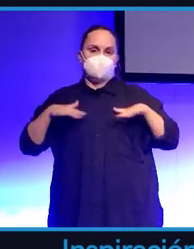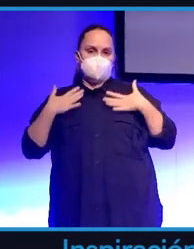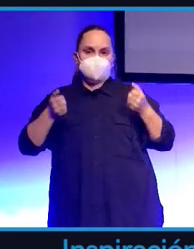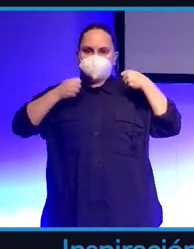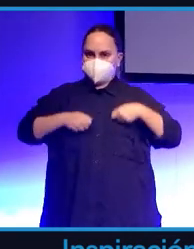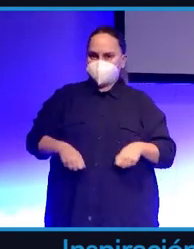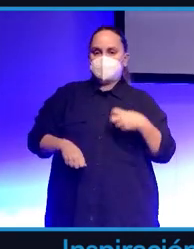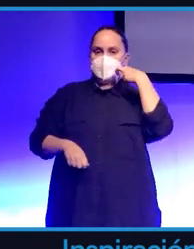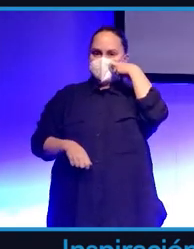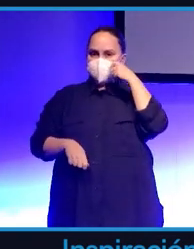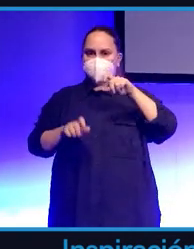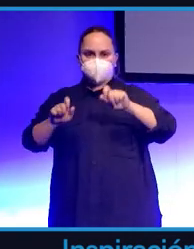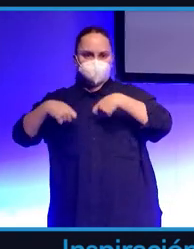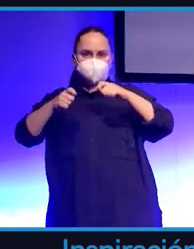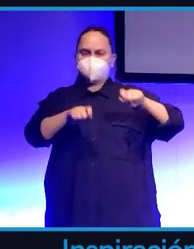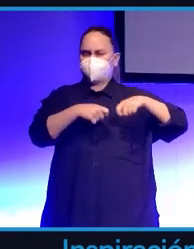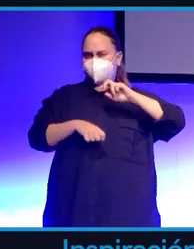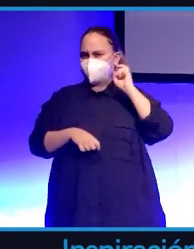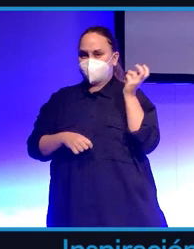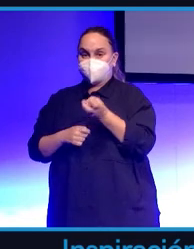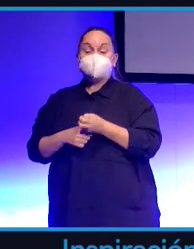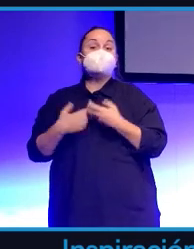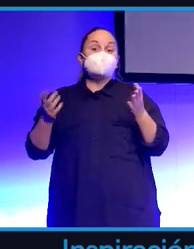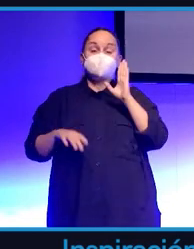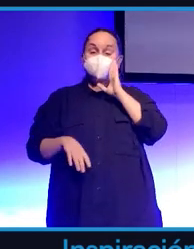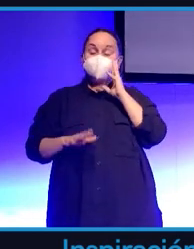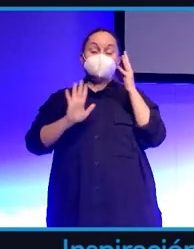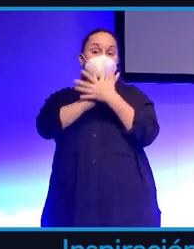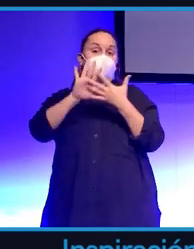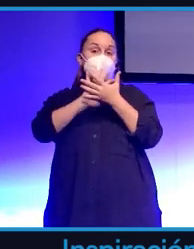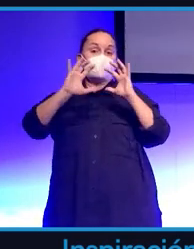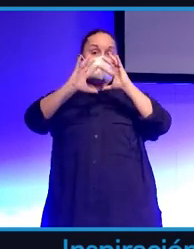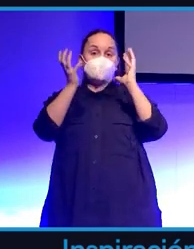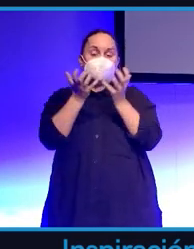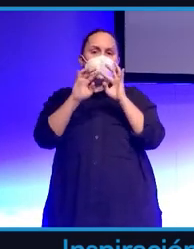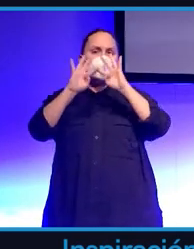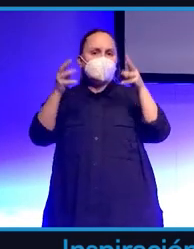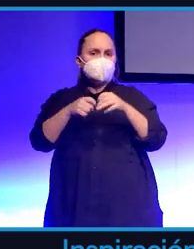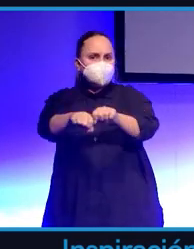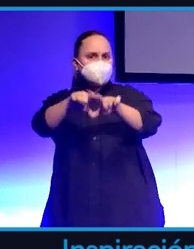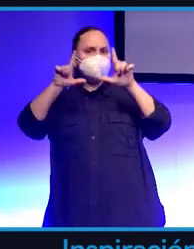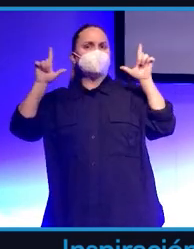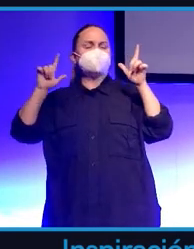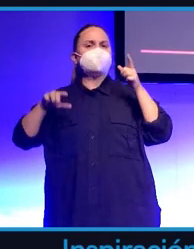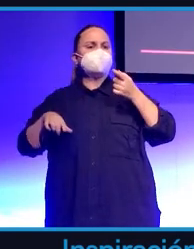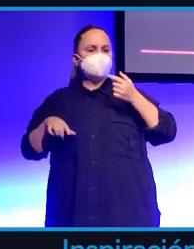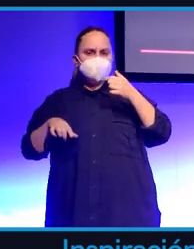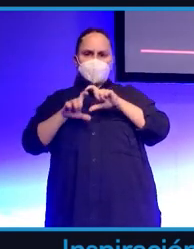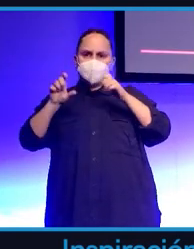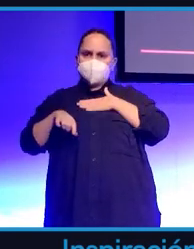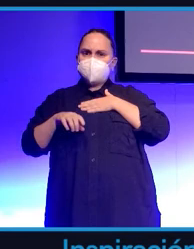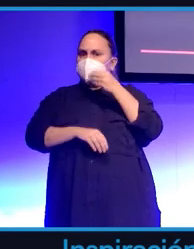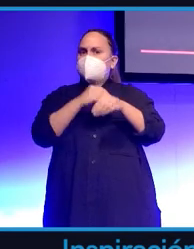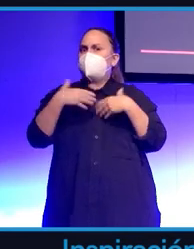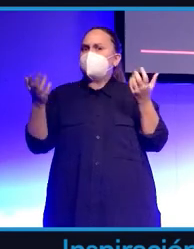etcétera en estos metaversos ¿qué ha hecho nuestra empresa? ¿por qué estamos aquí? pues todo esto